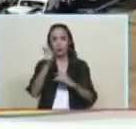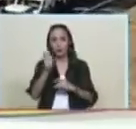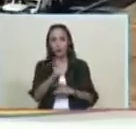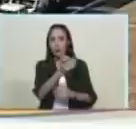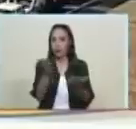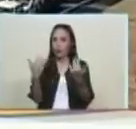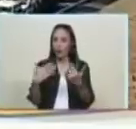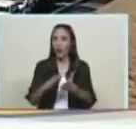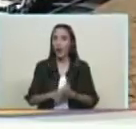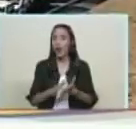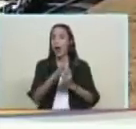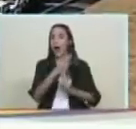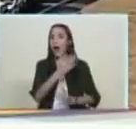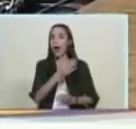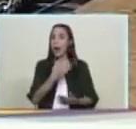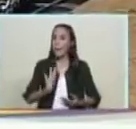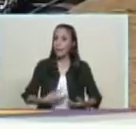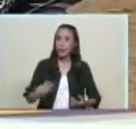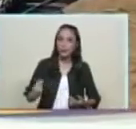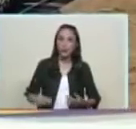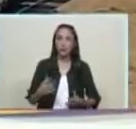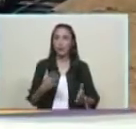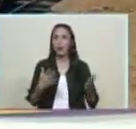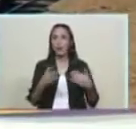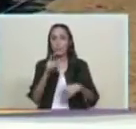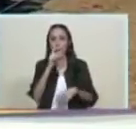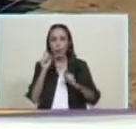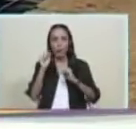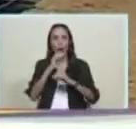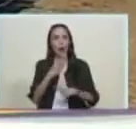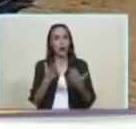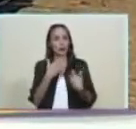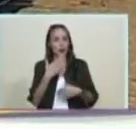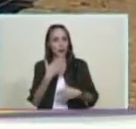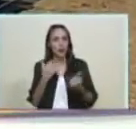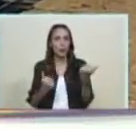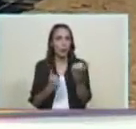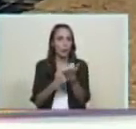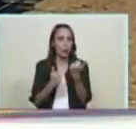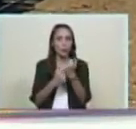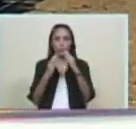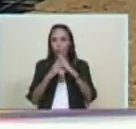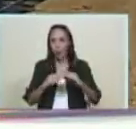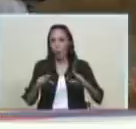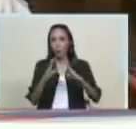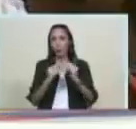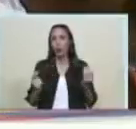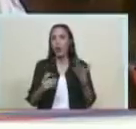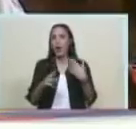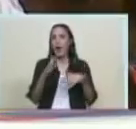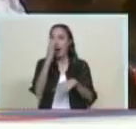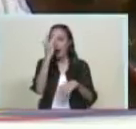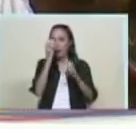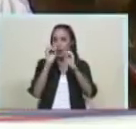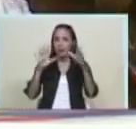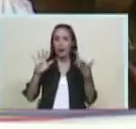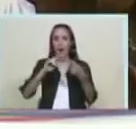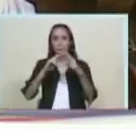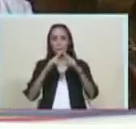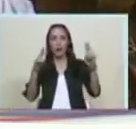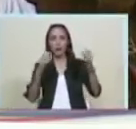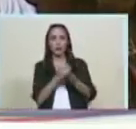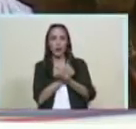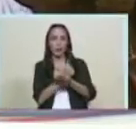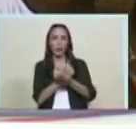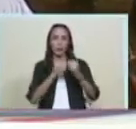gracias por su apoyo para que disfrutemos los carnavales 2018 carnavales seguros carnavales de paz y carnavales de amor Chávez